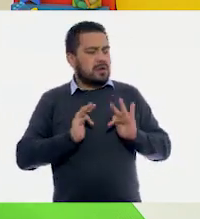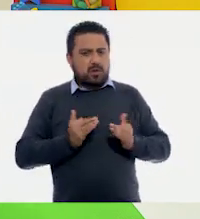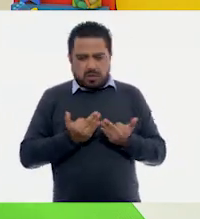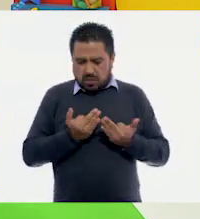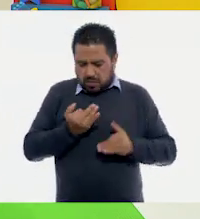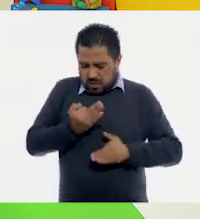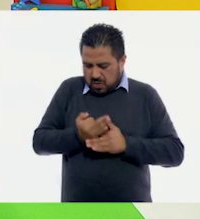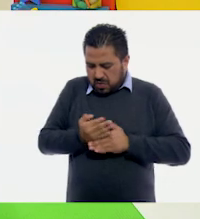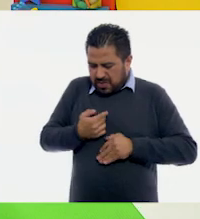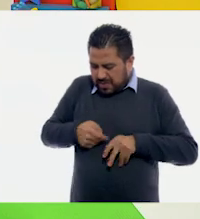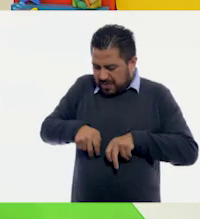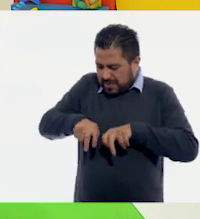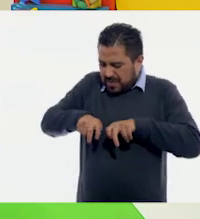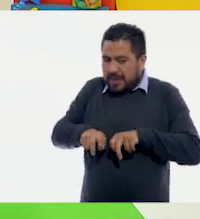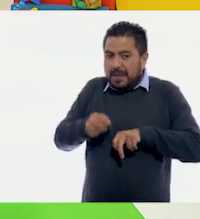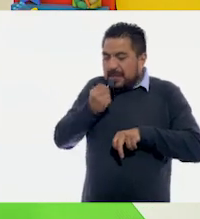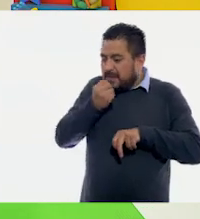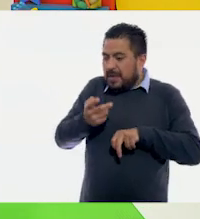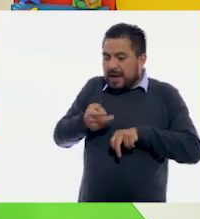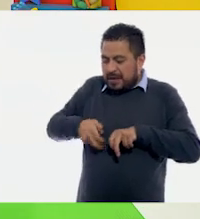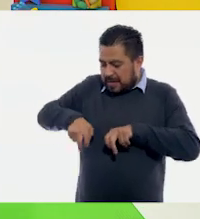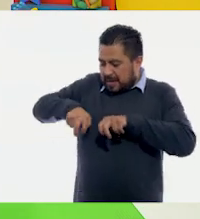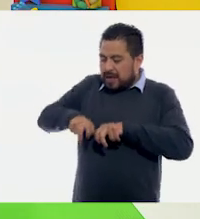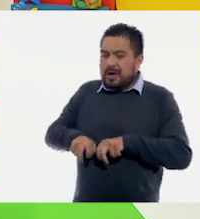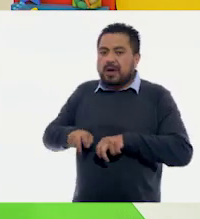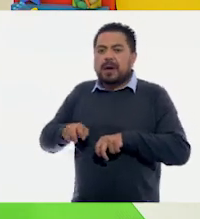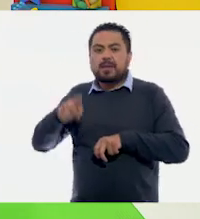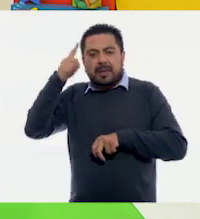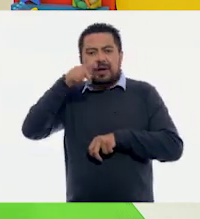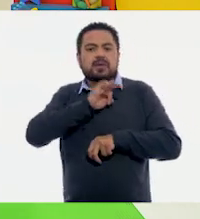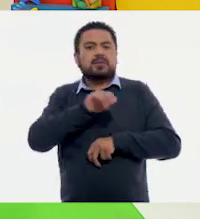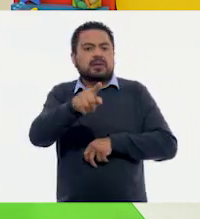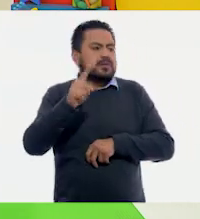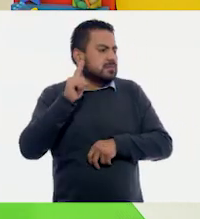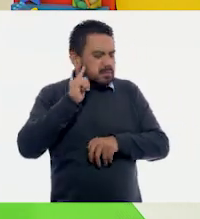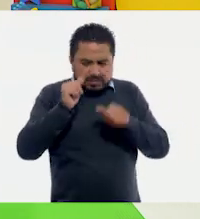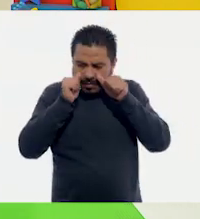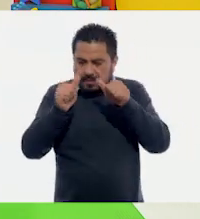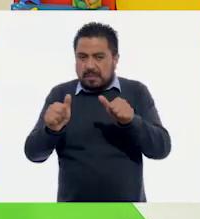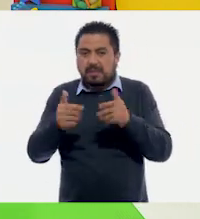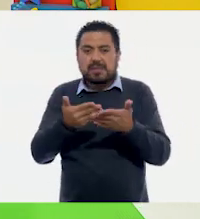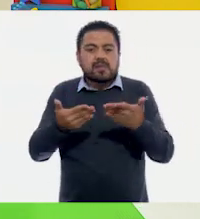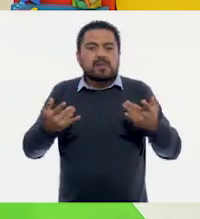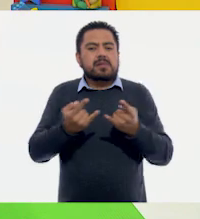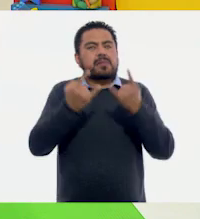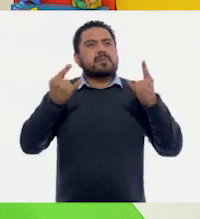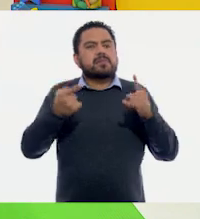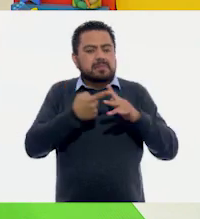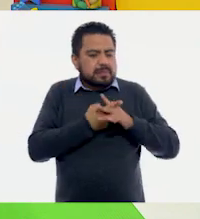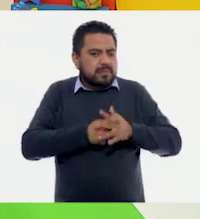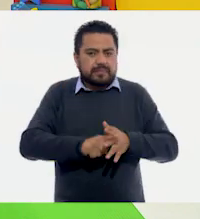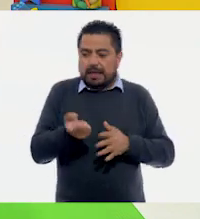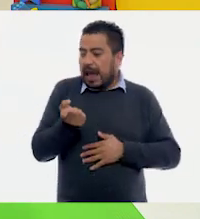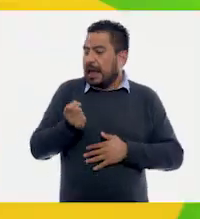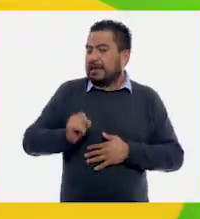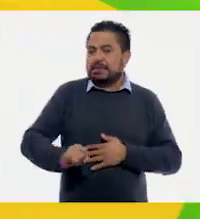nosotros tenemos esta bonita banquita de parque, para que escuchen con atención la siguiente historia que comienza así. Bueno,